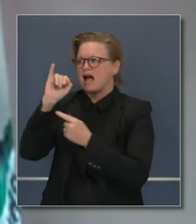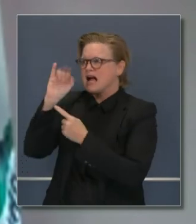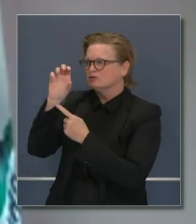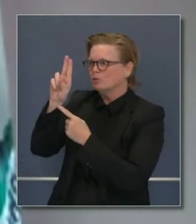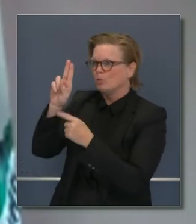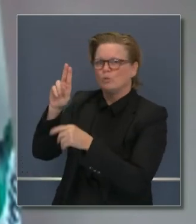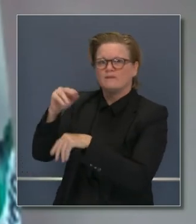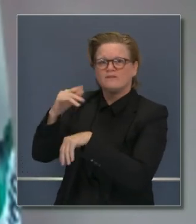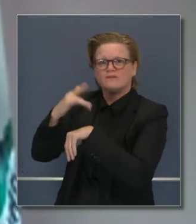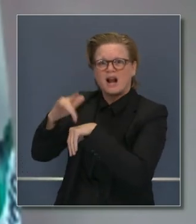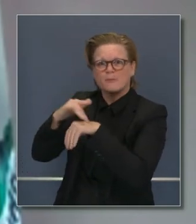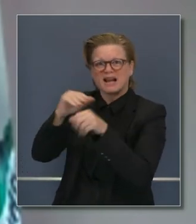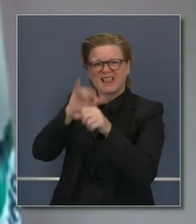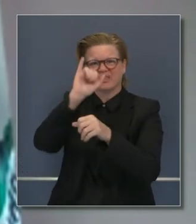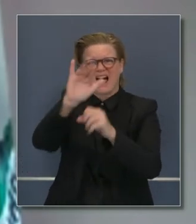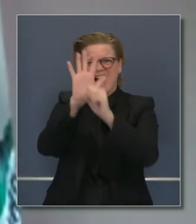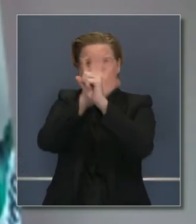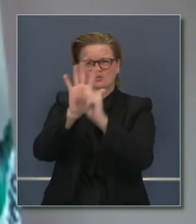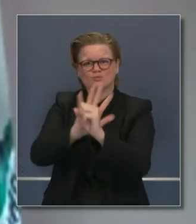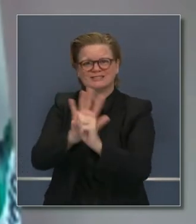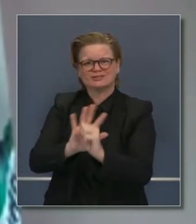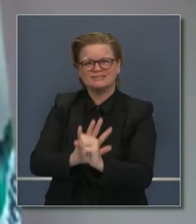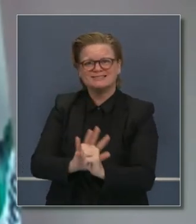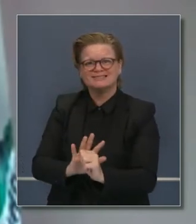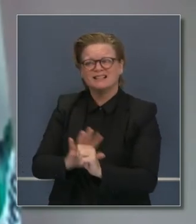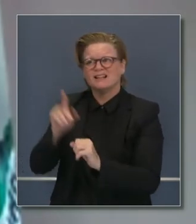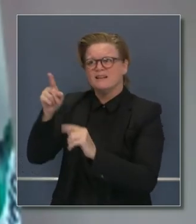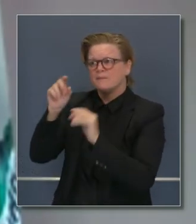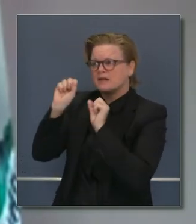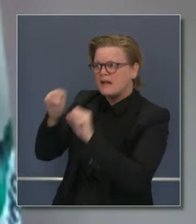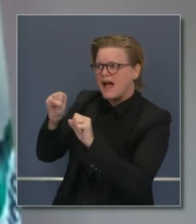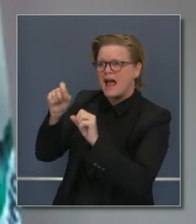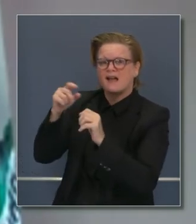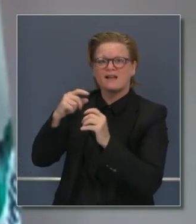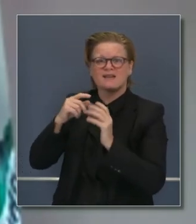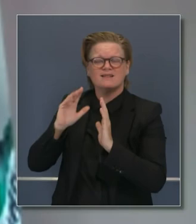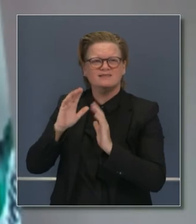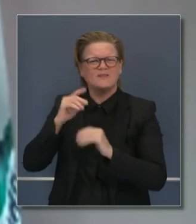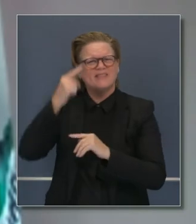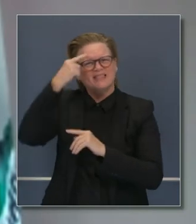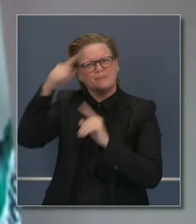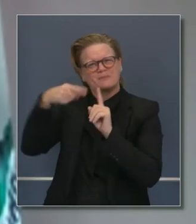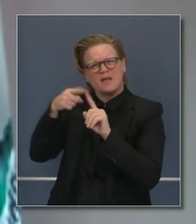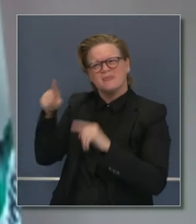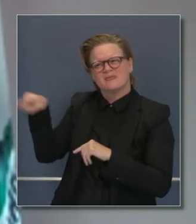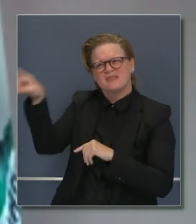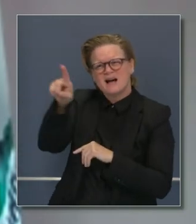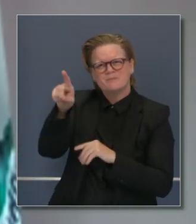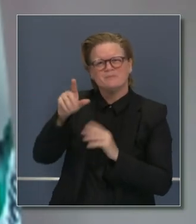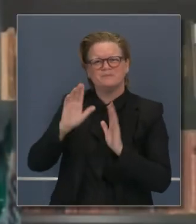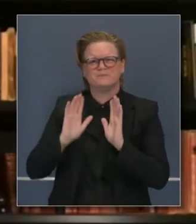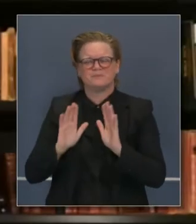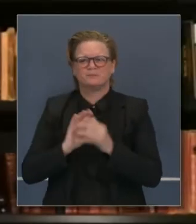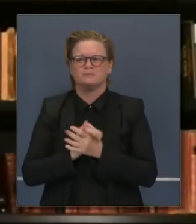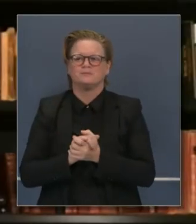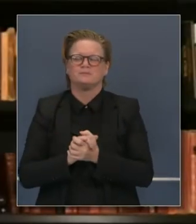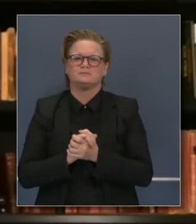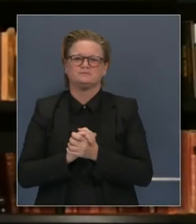disponibles camas debido a COVID-19. Esperamos que la gente sí limite sus viajes en el estado.